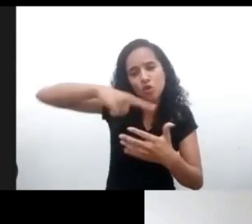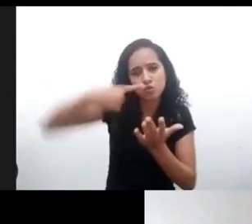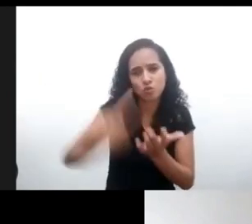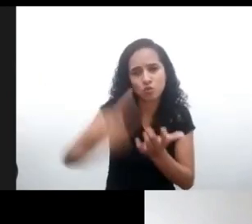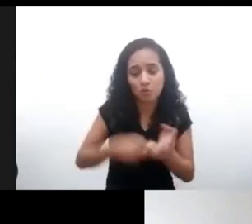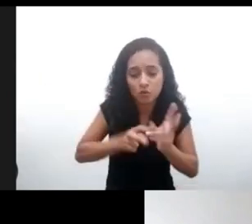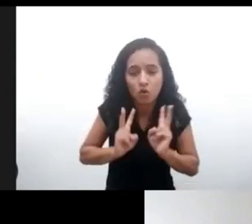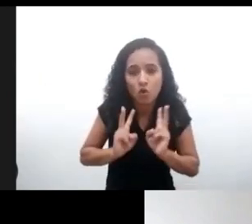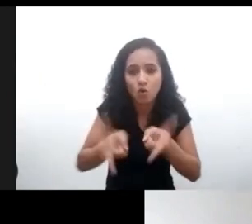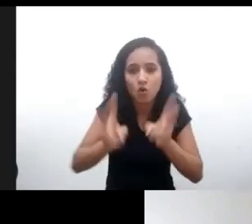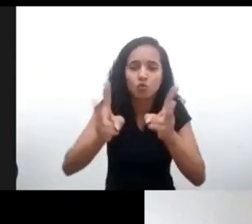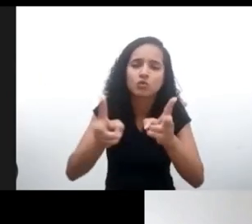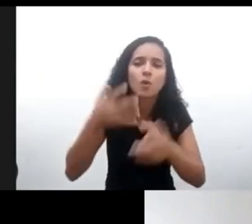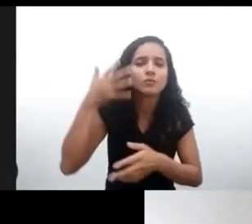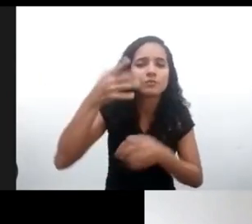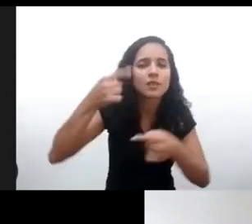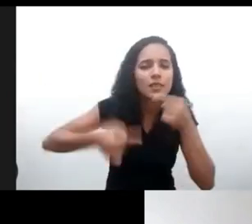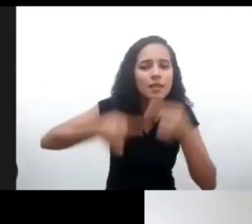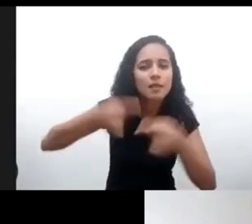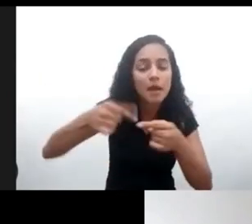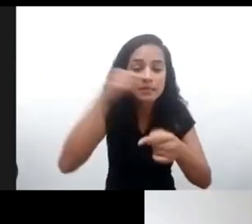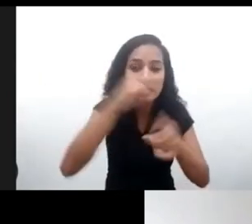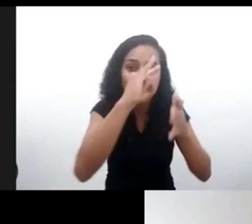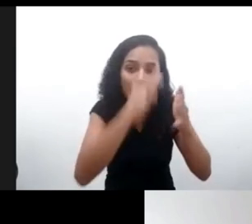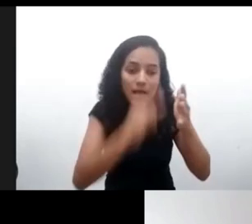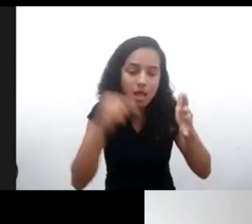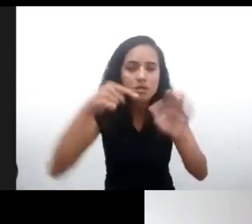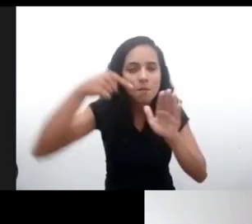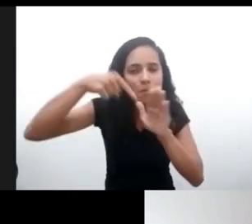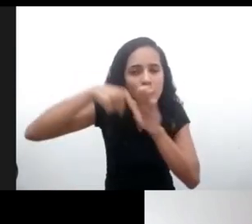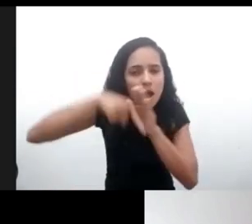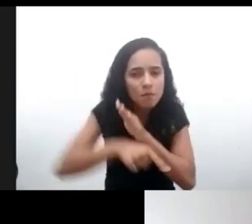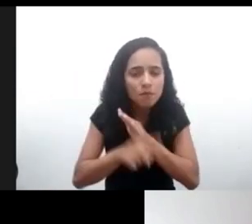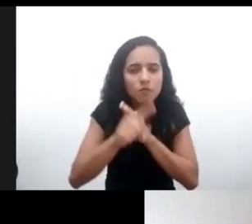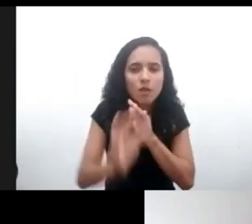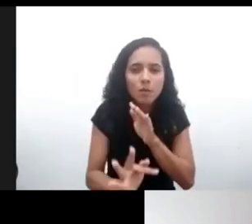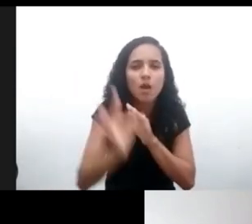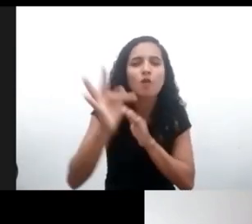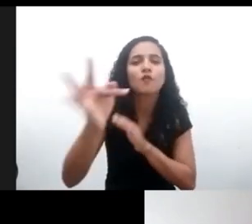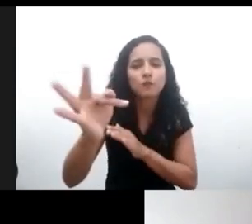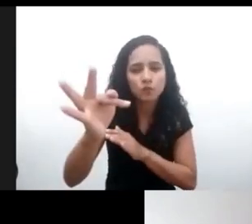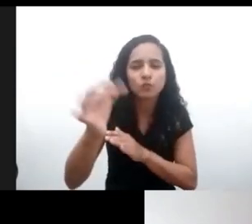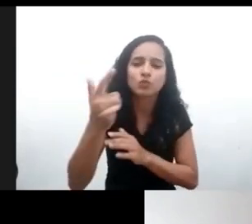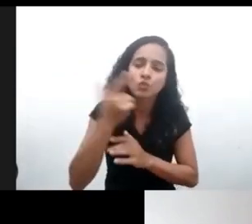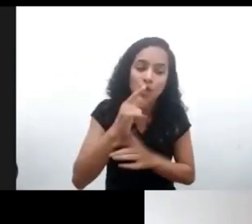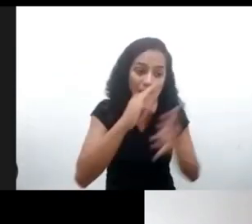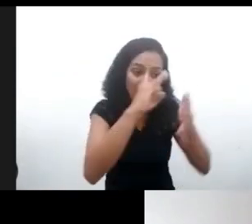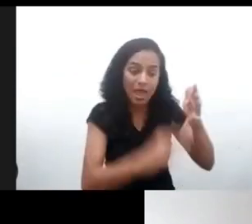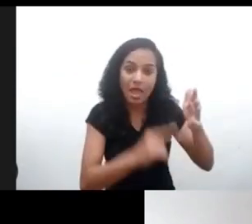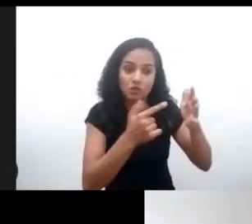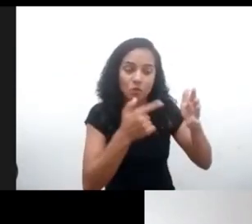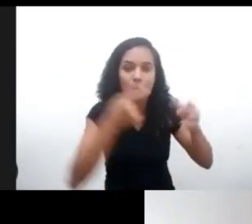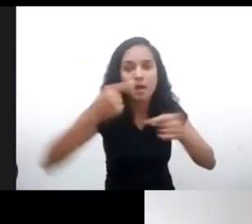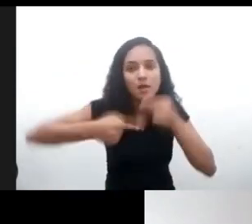queda nuestro compromiso de seguir con los debates y profundizar estos debates en el futuro para tomar cada punto que